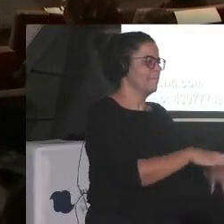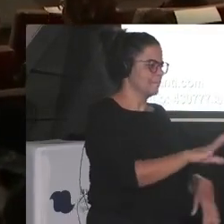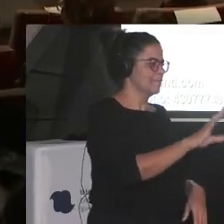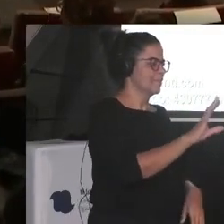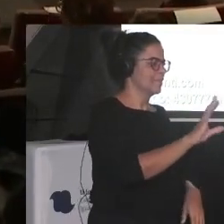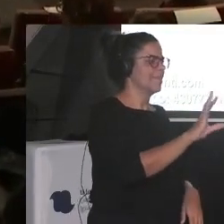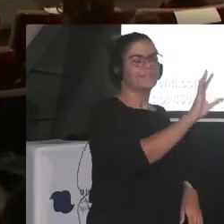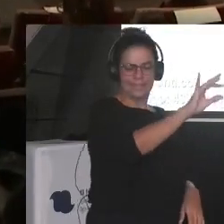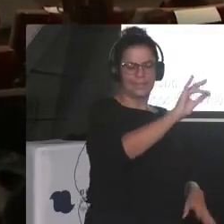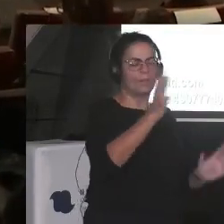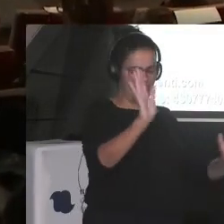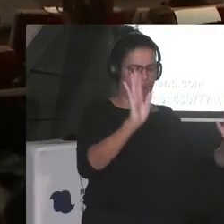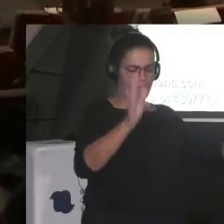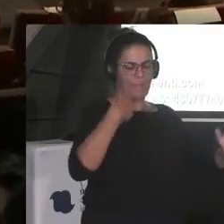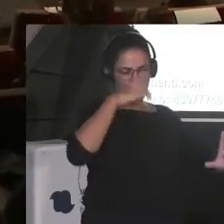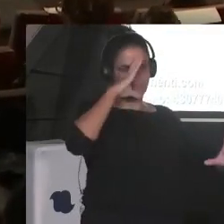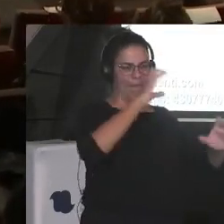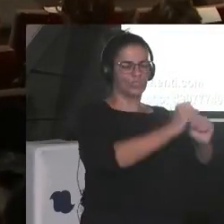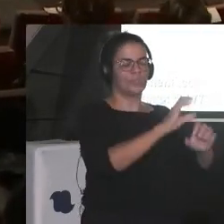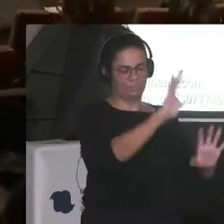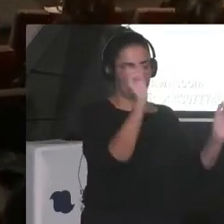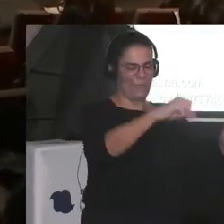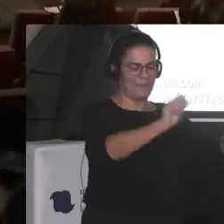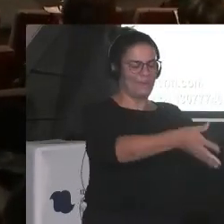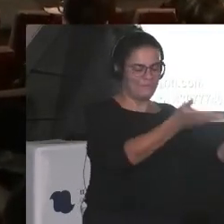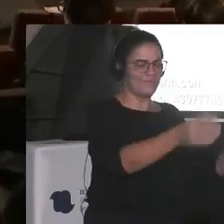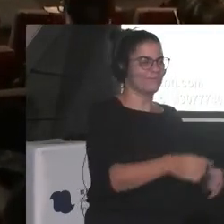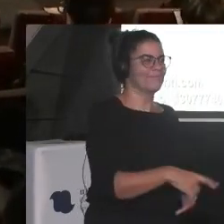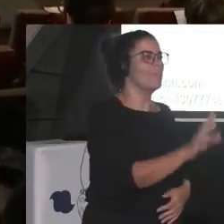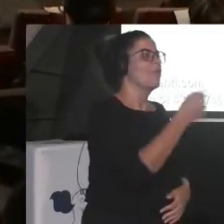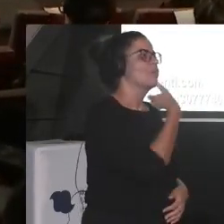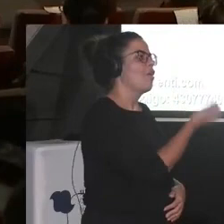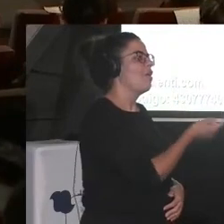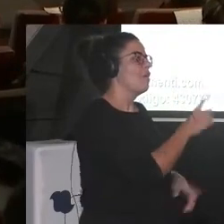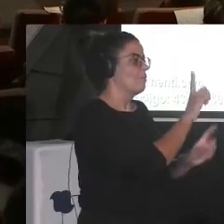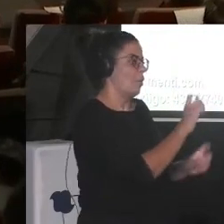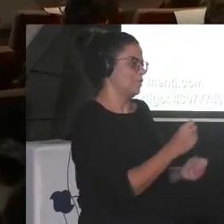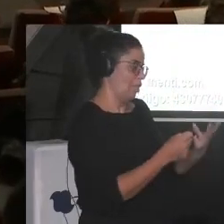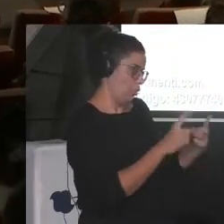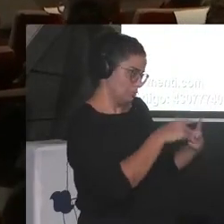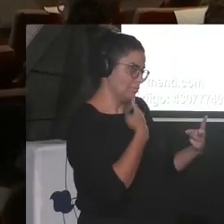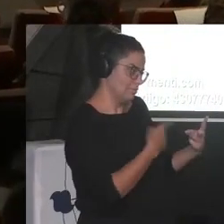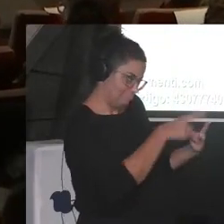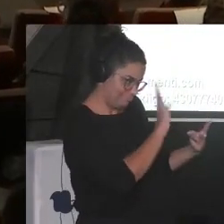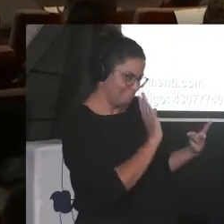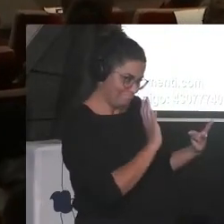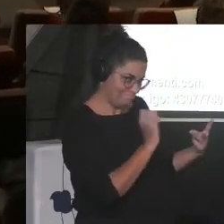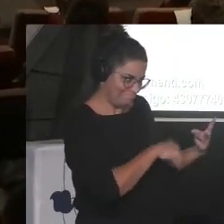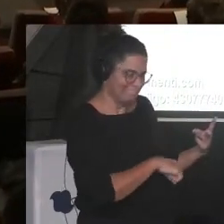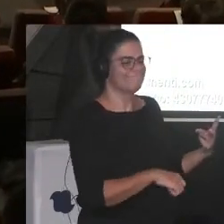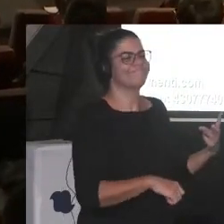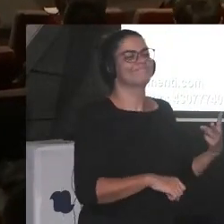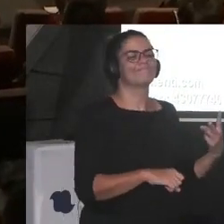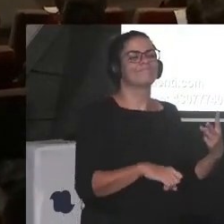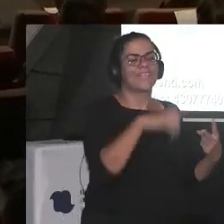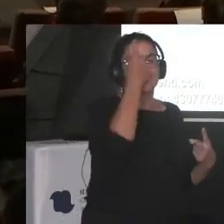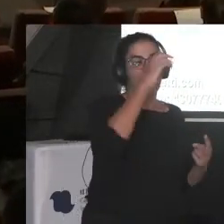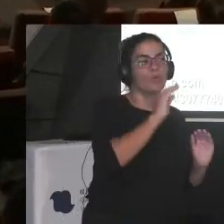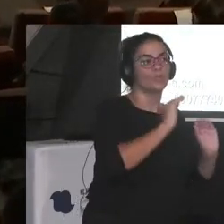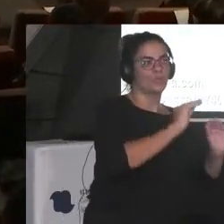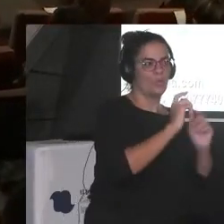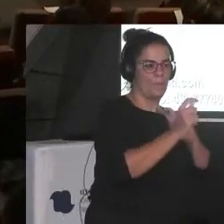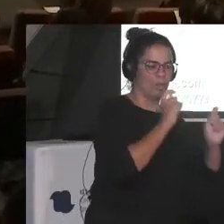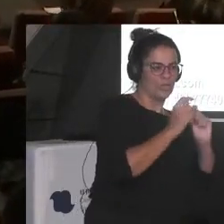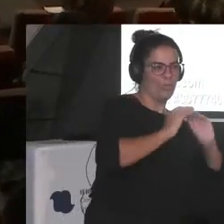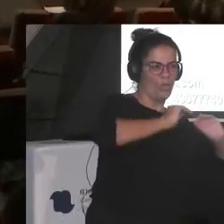vamos a hacer vamos a concentrar vale, vale bueno, le digo las dos y ¿sí? vale sabemos que su literatura y periodismo aborda